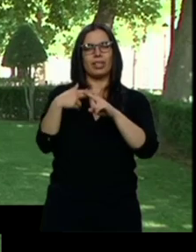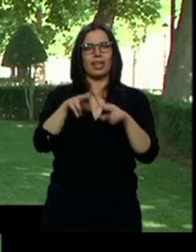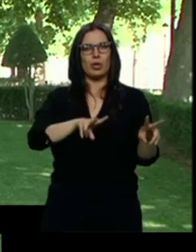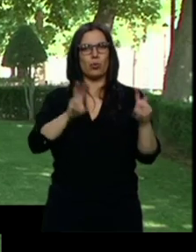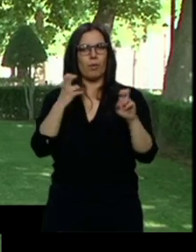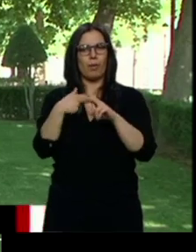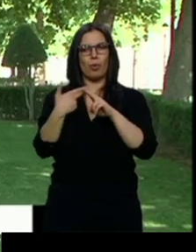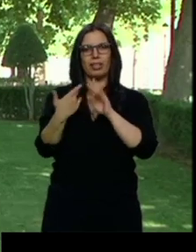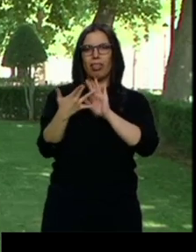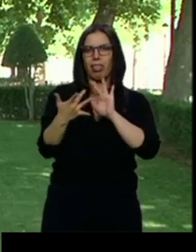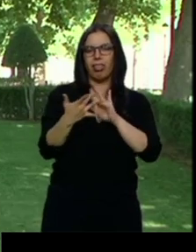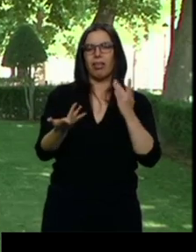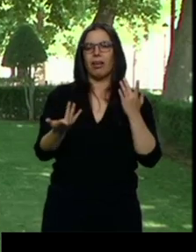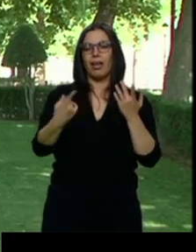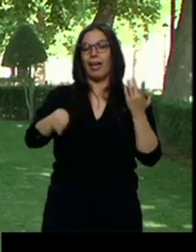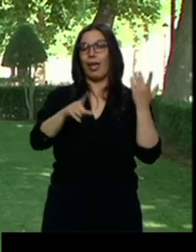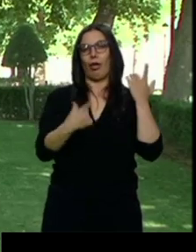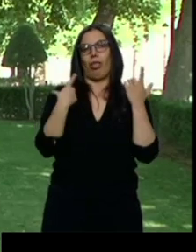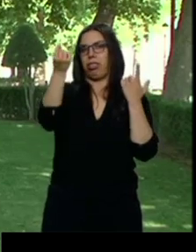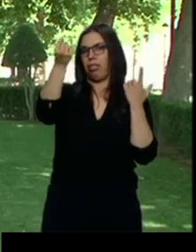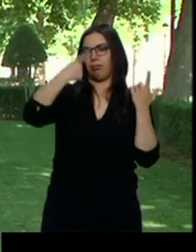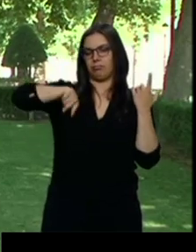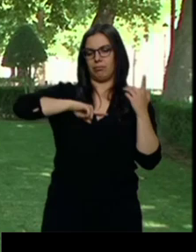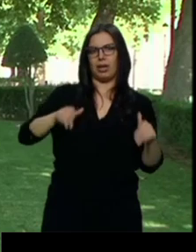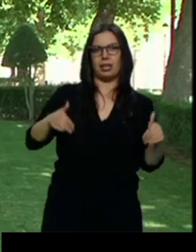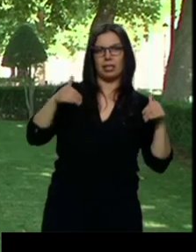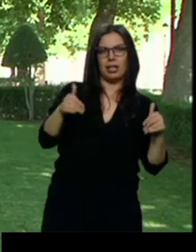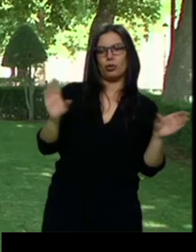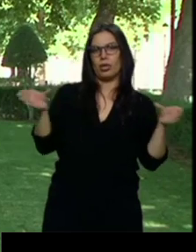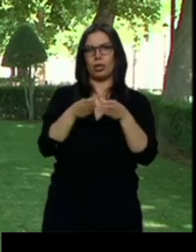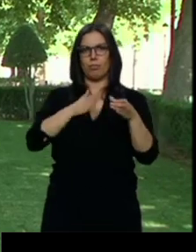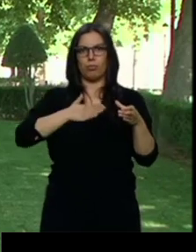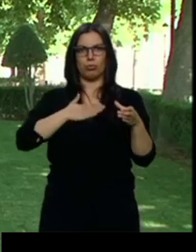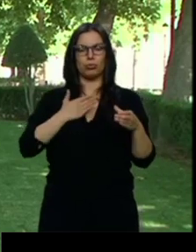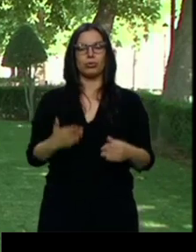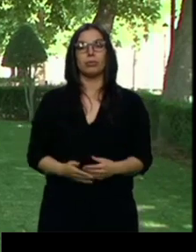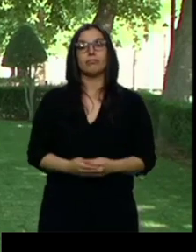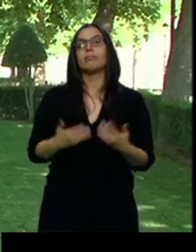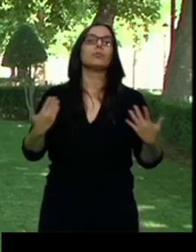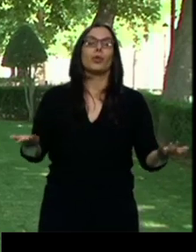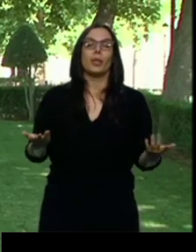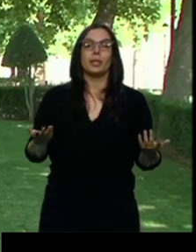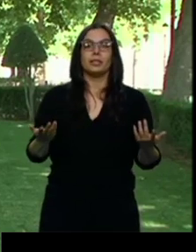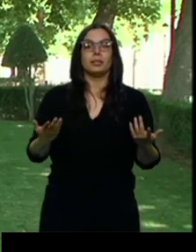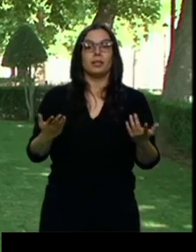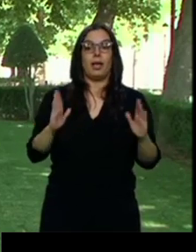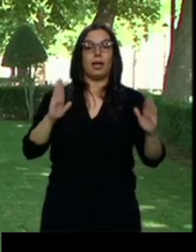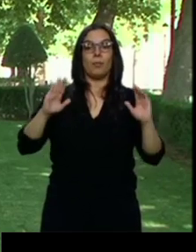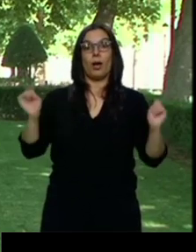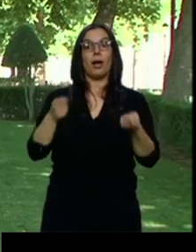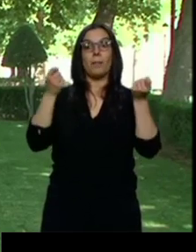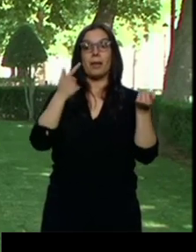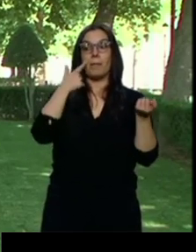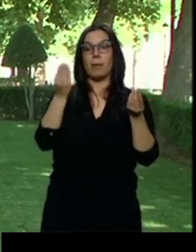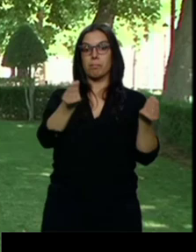rápidamente identificaron con nuestros candidatos y con los equipos que presentábamos. Entonces, ese termómetro que era la campaña electoral se